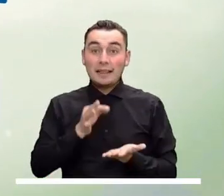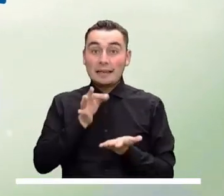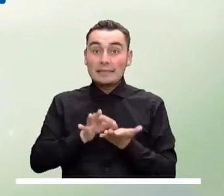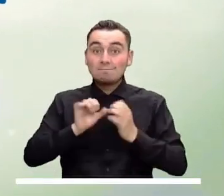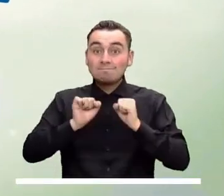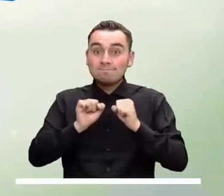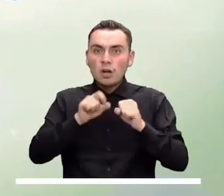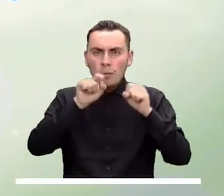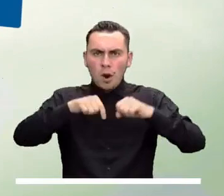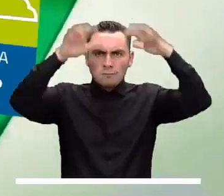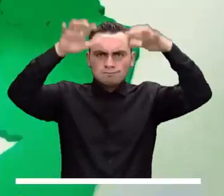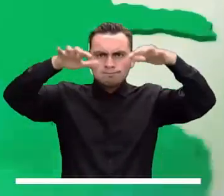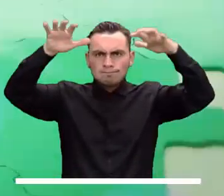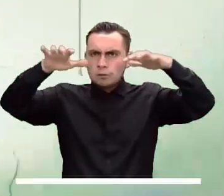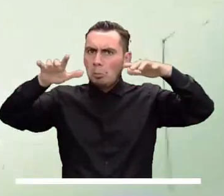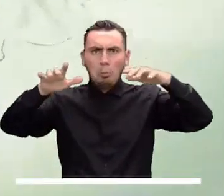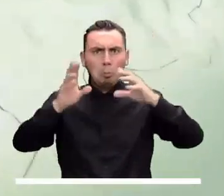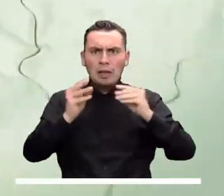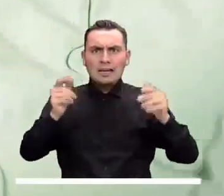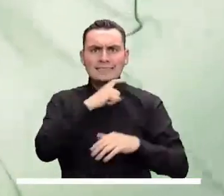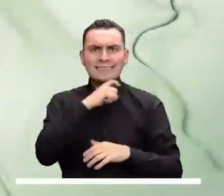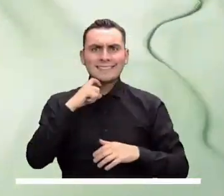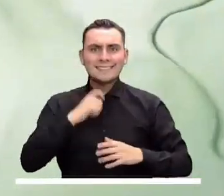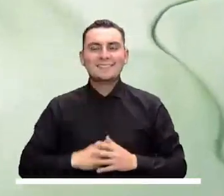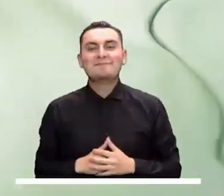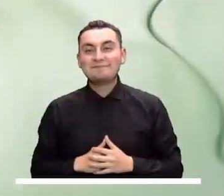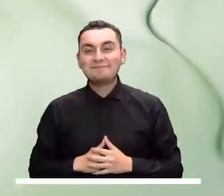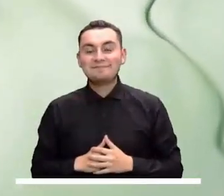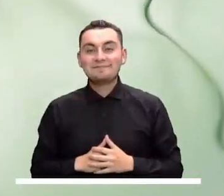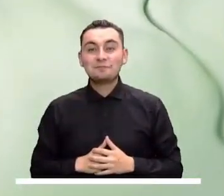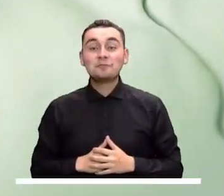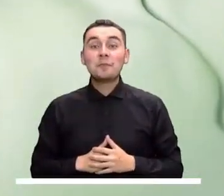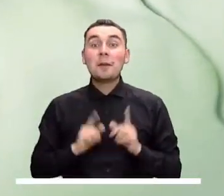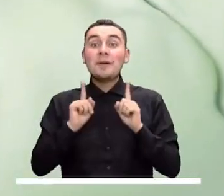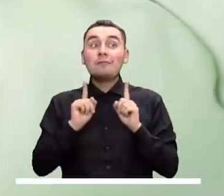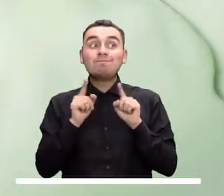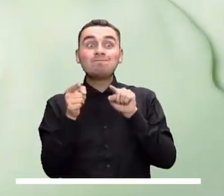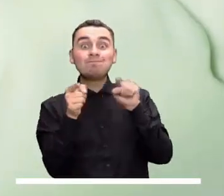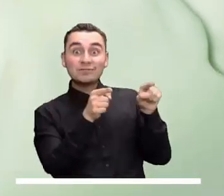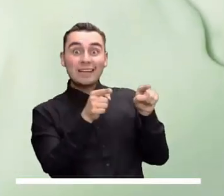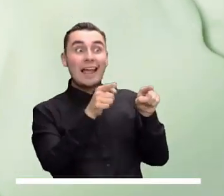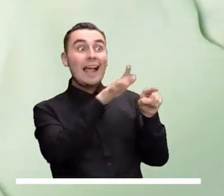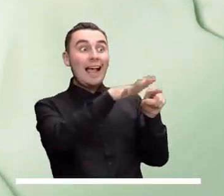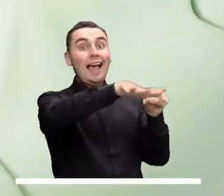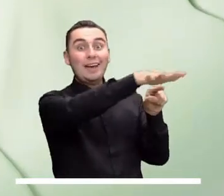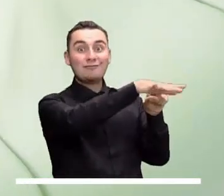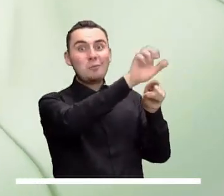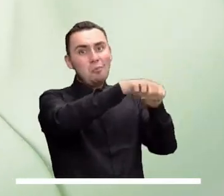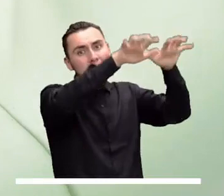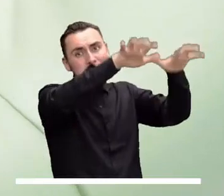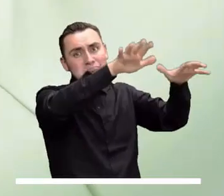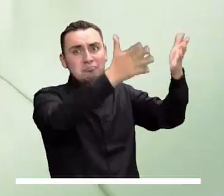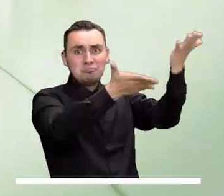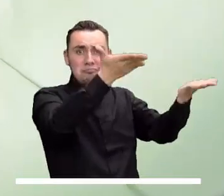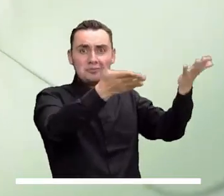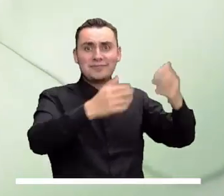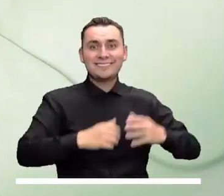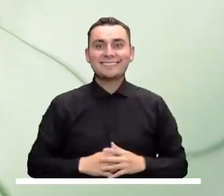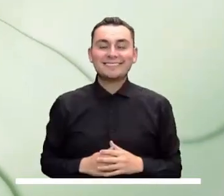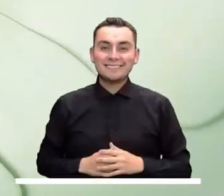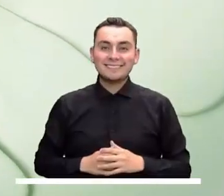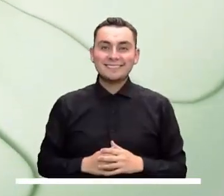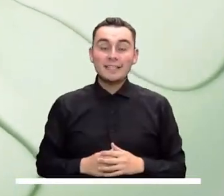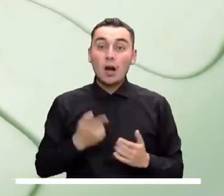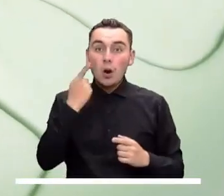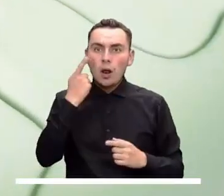amazónica. La capital del país estaría bajo la influencia del tiempo seco durante la tarde. En el occidente de la ciudad, sin embargo, podrían